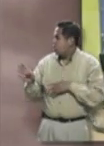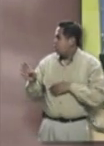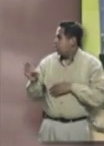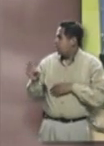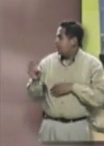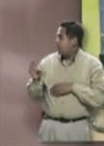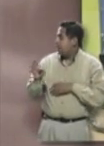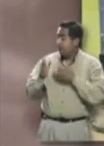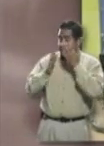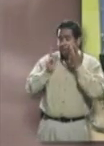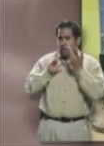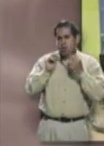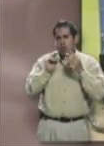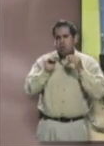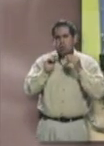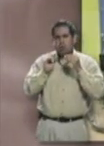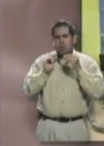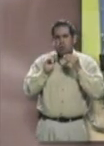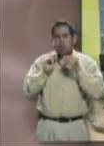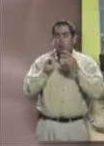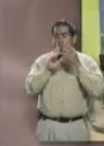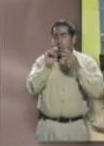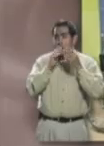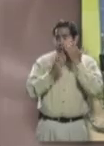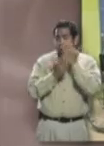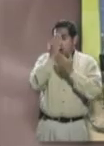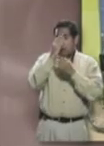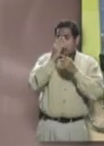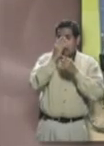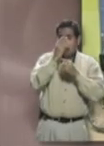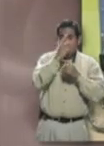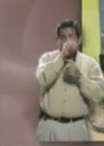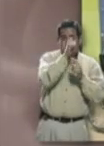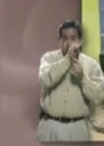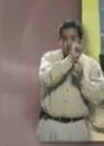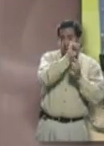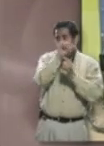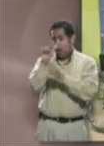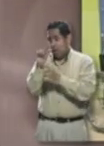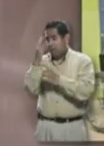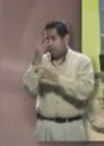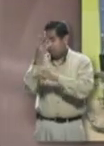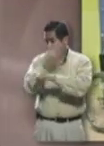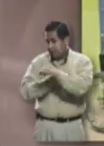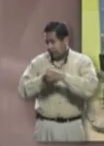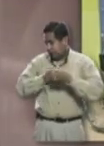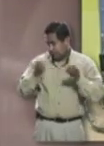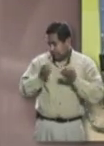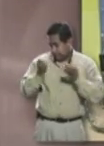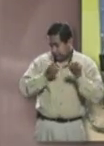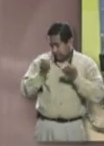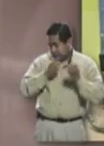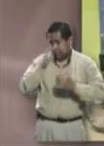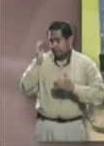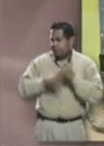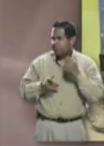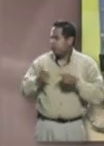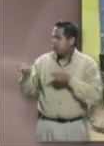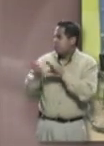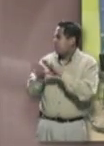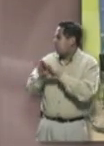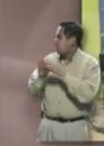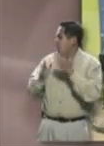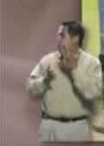¿O cuatro y cuatro? No, nomás dos. Cuatro horas desde las once de la mañana hasta las tres de la tarde. En tu